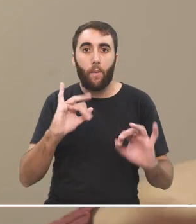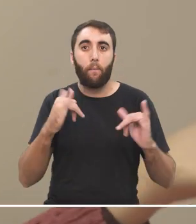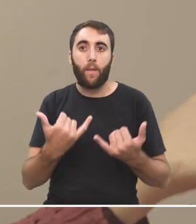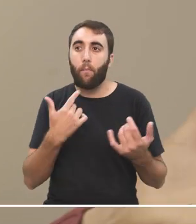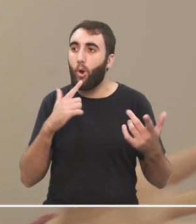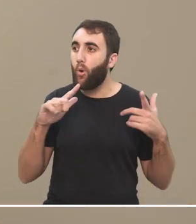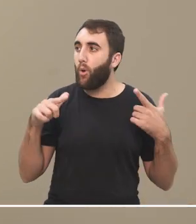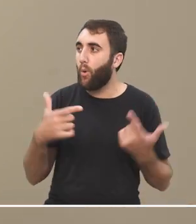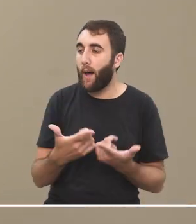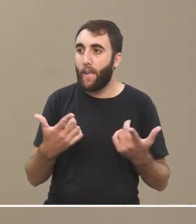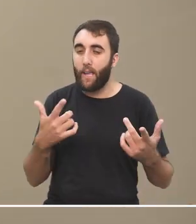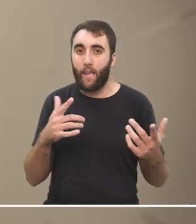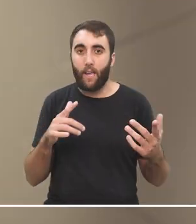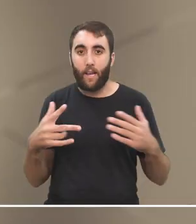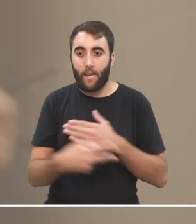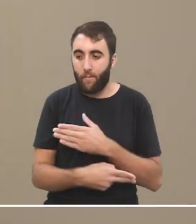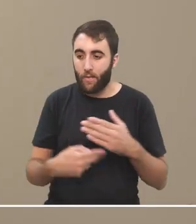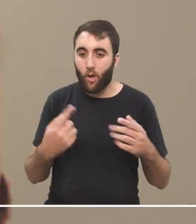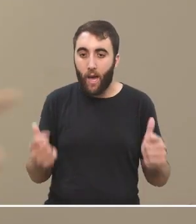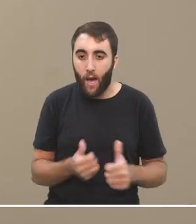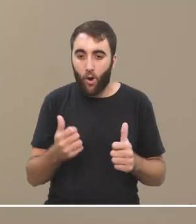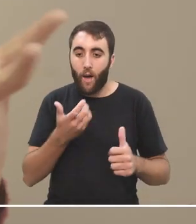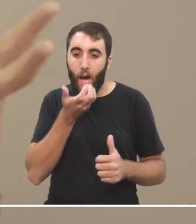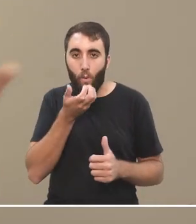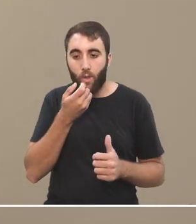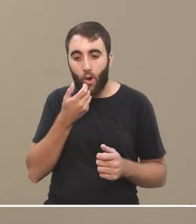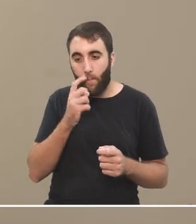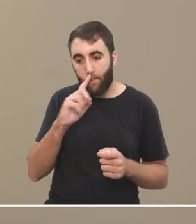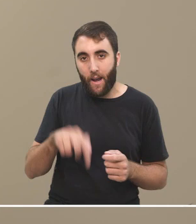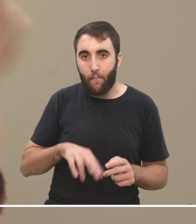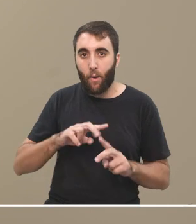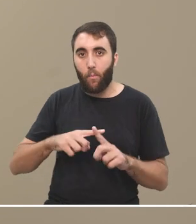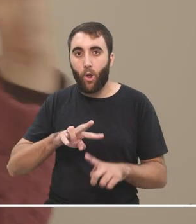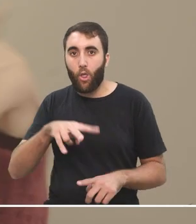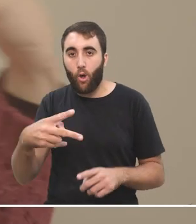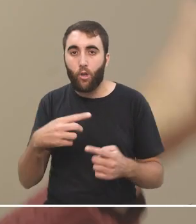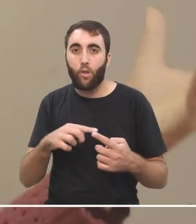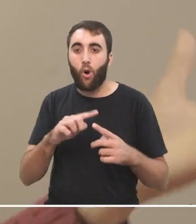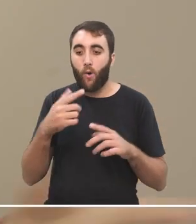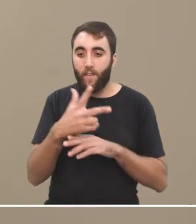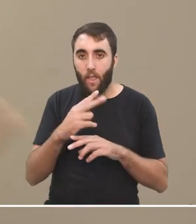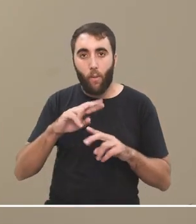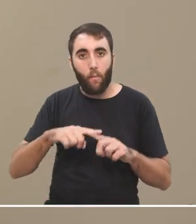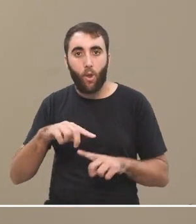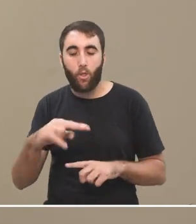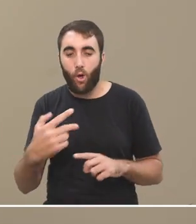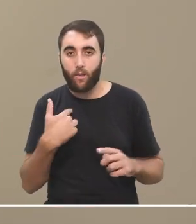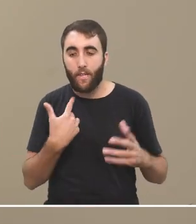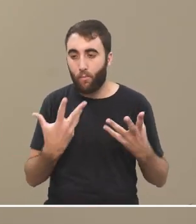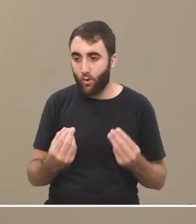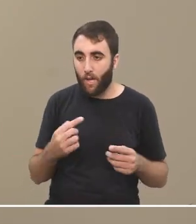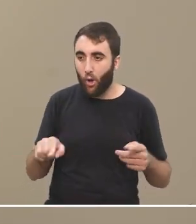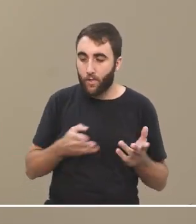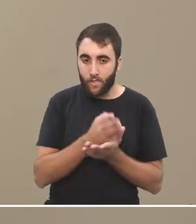más que hagamos varias cosas al mismo tiempo por más que aceleremos los audios y los videos y demás siempre va a haber muchas más cosas de las que podemos hacer